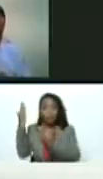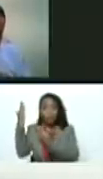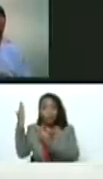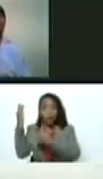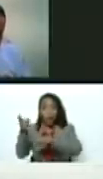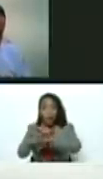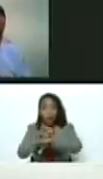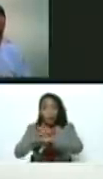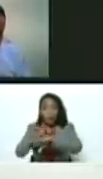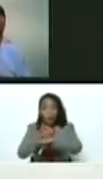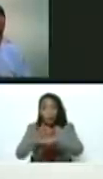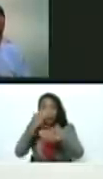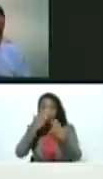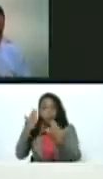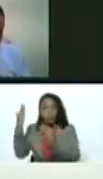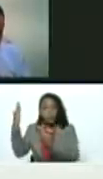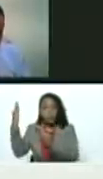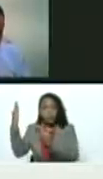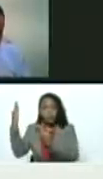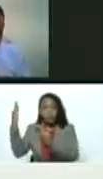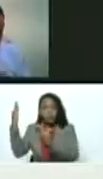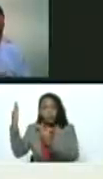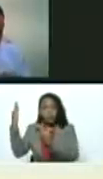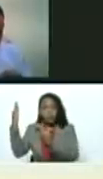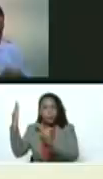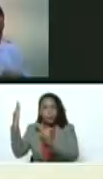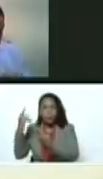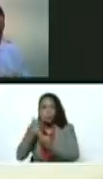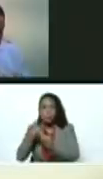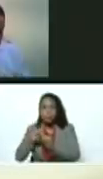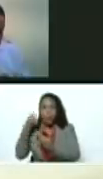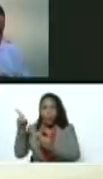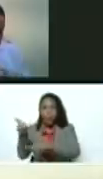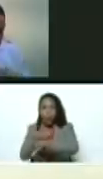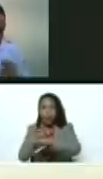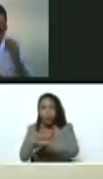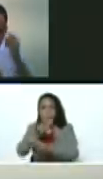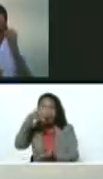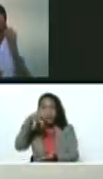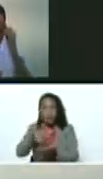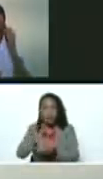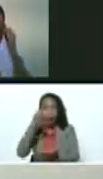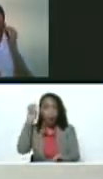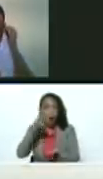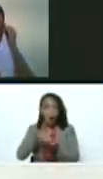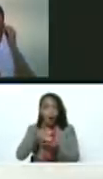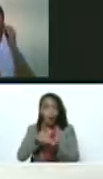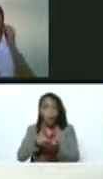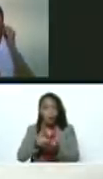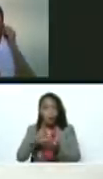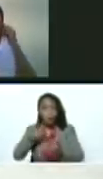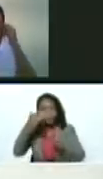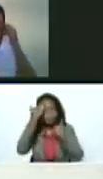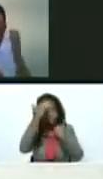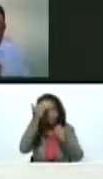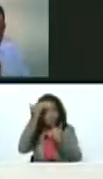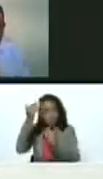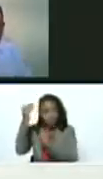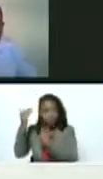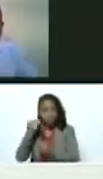gobernadores y gobernadoras. Me dicen que está la gobernadora del estado de Aragua, Karina Carpio. Mi saludo, Karina.